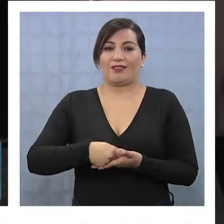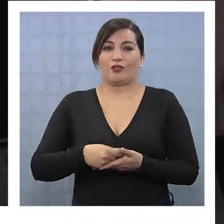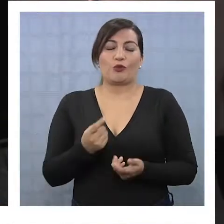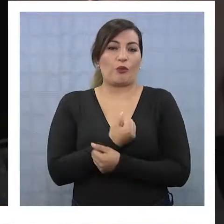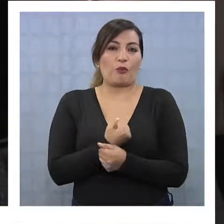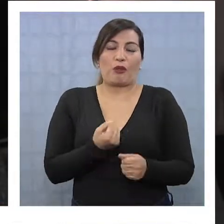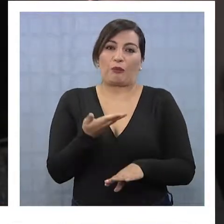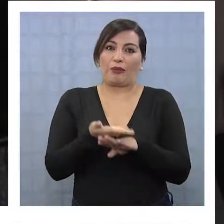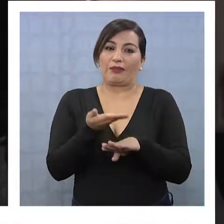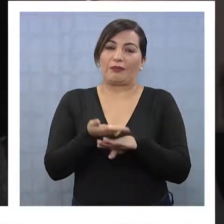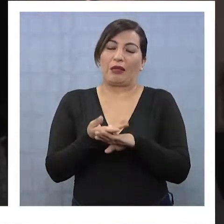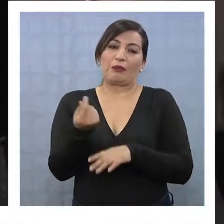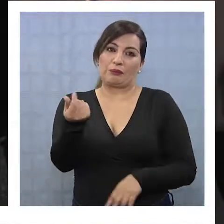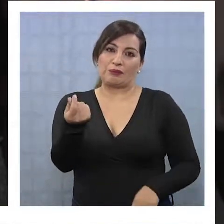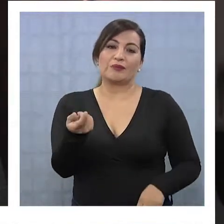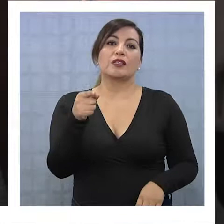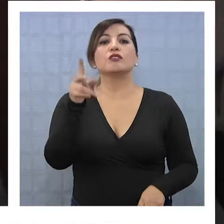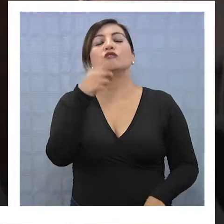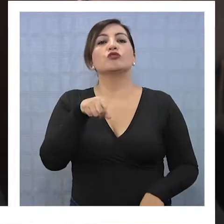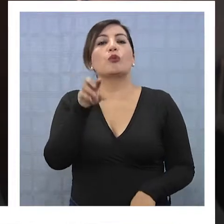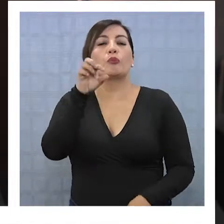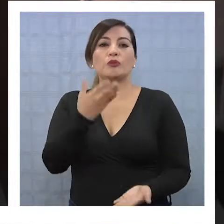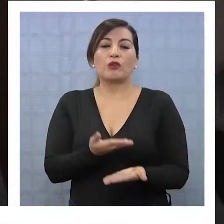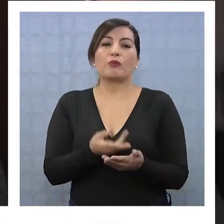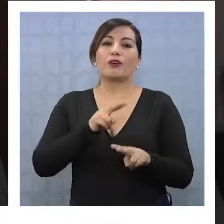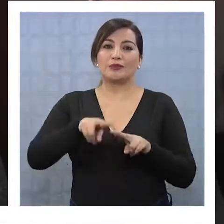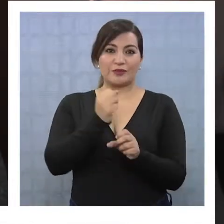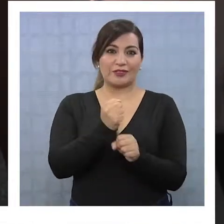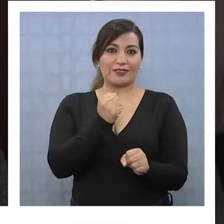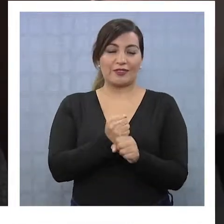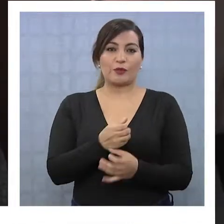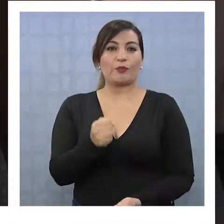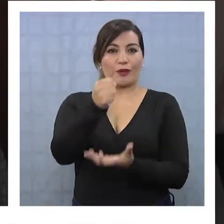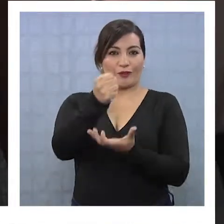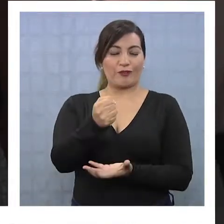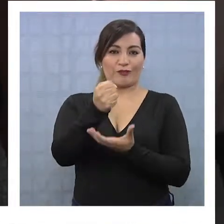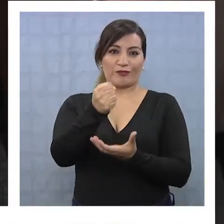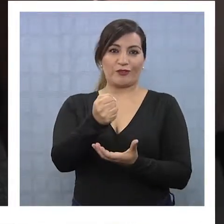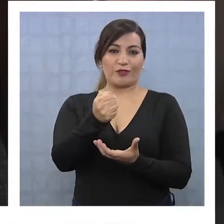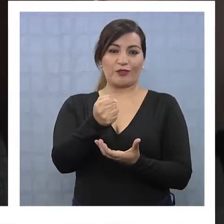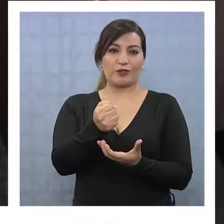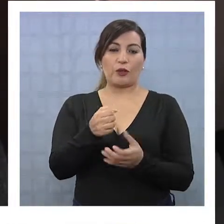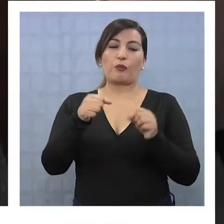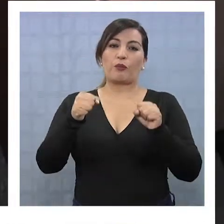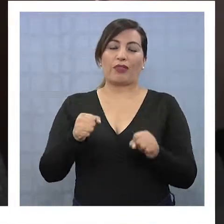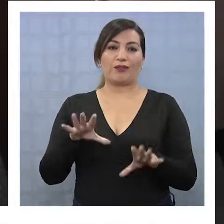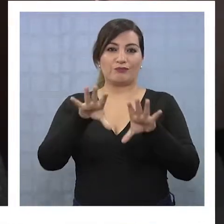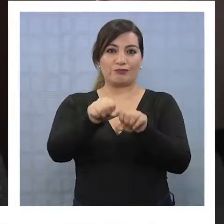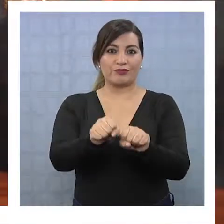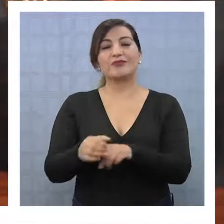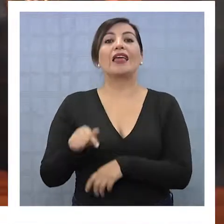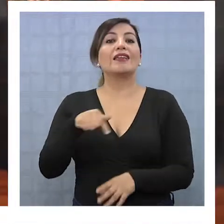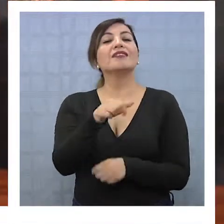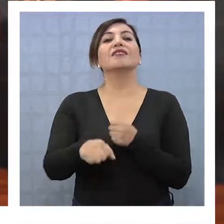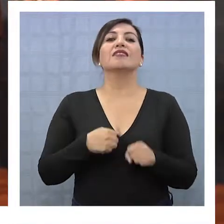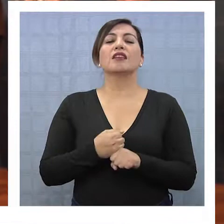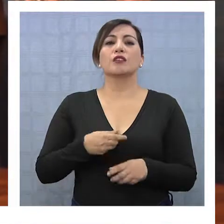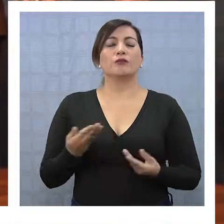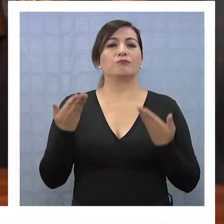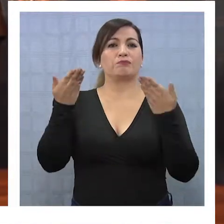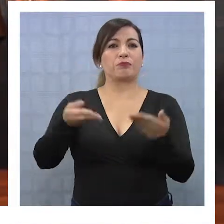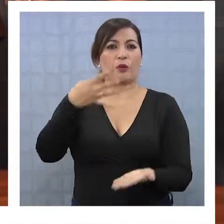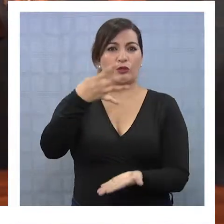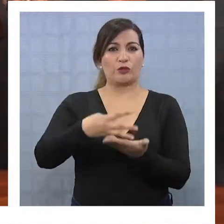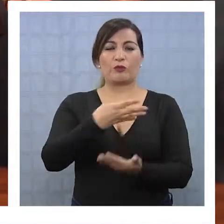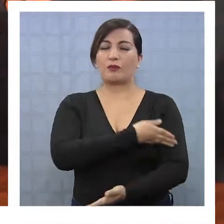podemos recargarle el bolsillo cobrándole, por eso postulamos y hacemos gestión para que estos fondos los podamos adjudicar. Este